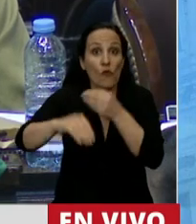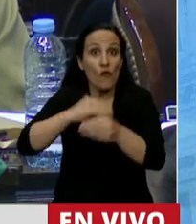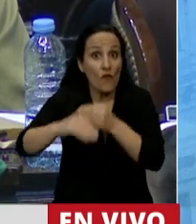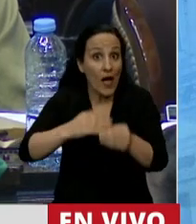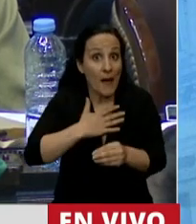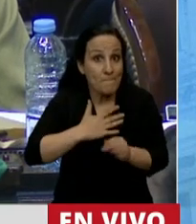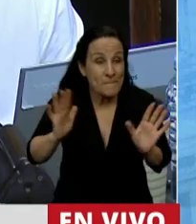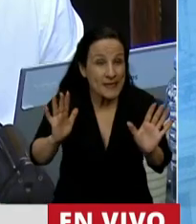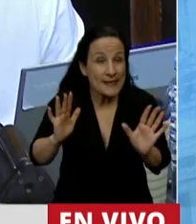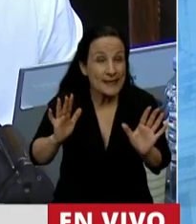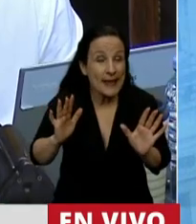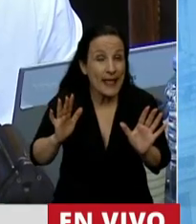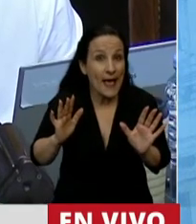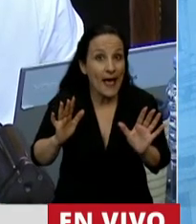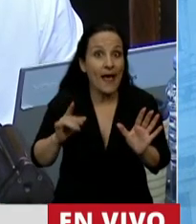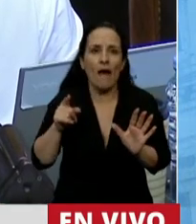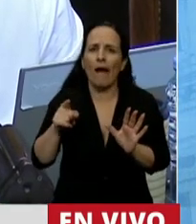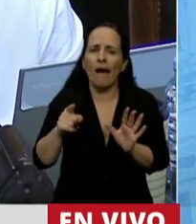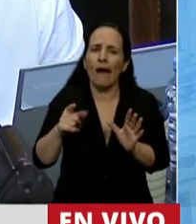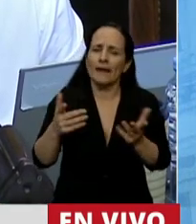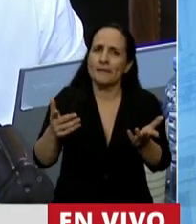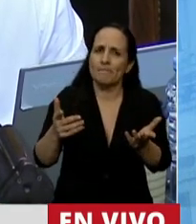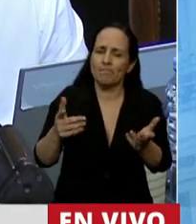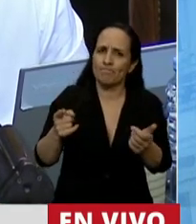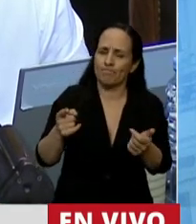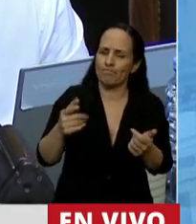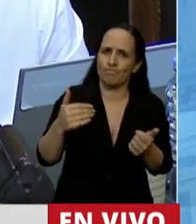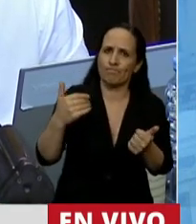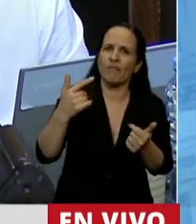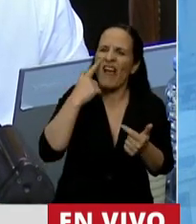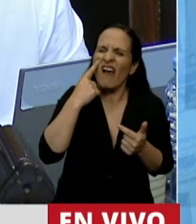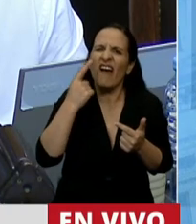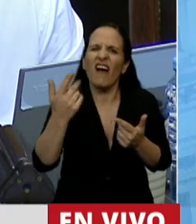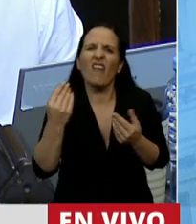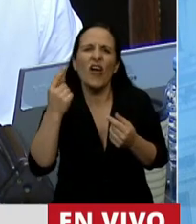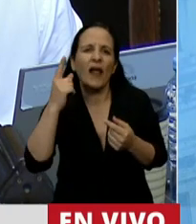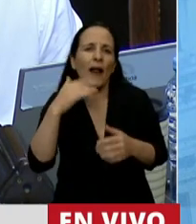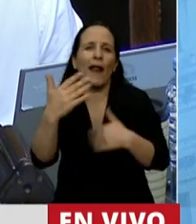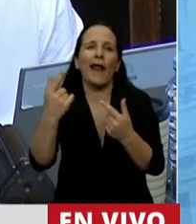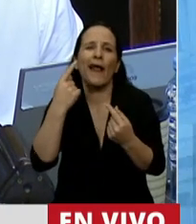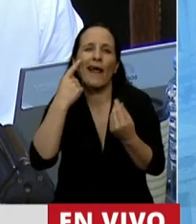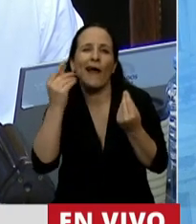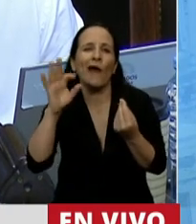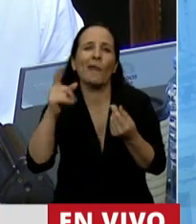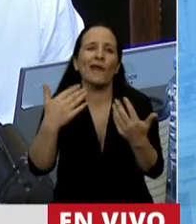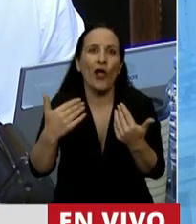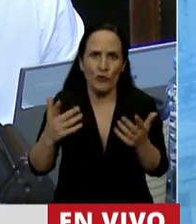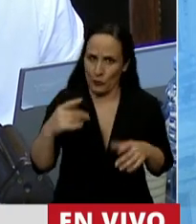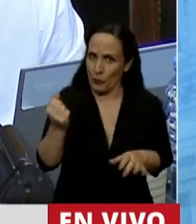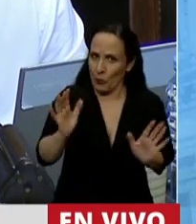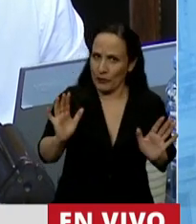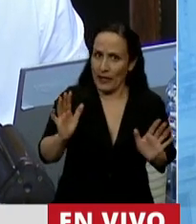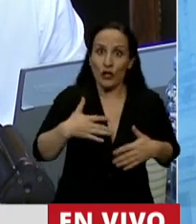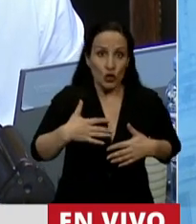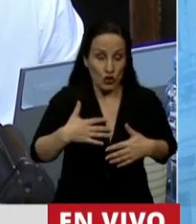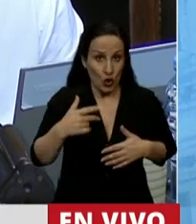en donde las consideraciones por el que está enfrente es muy grande. Y de hecho, más allá de mi convicción personal y por